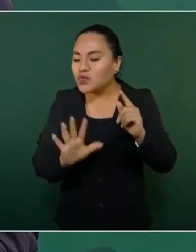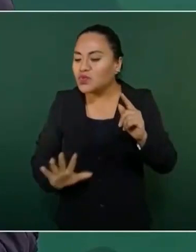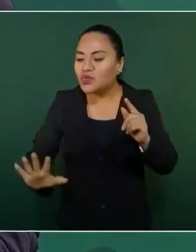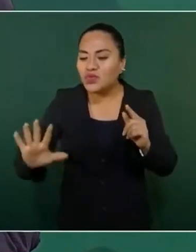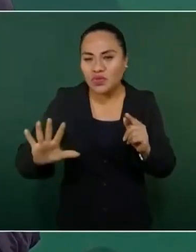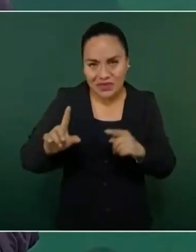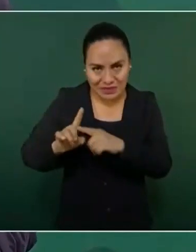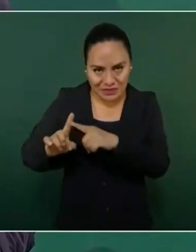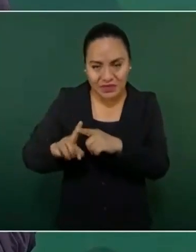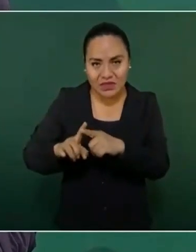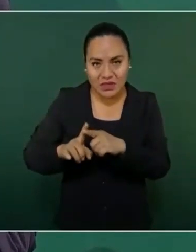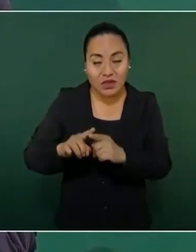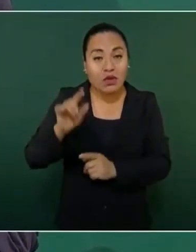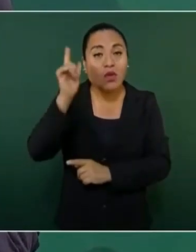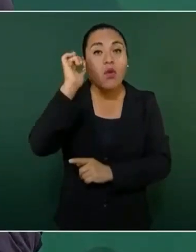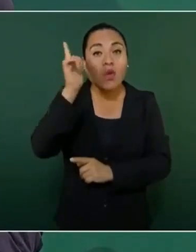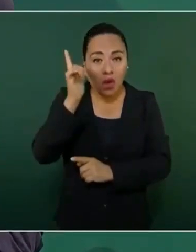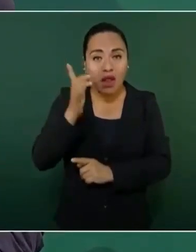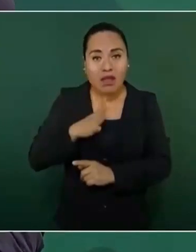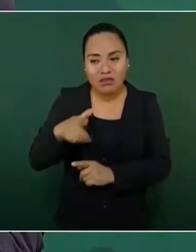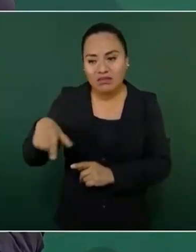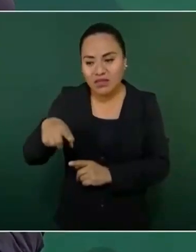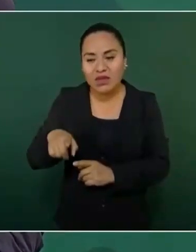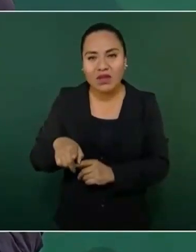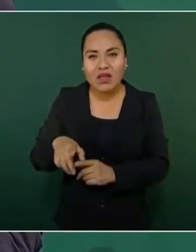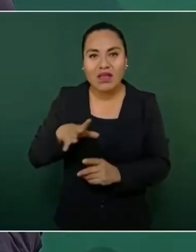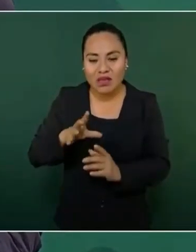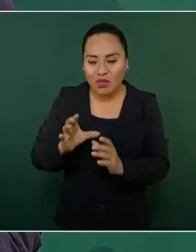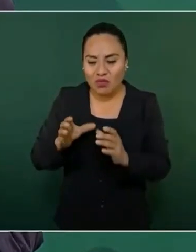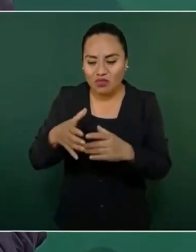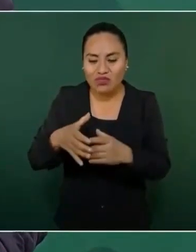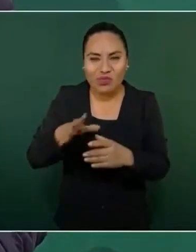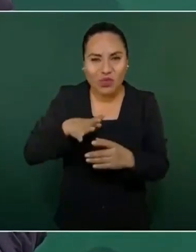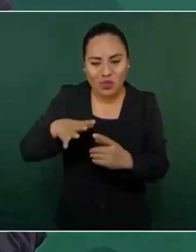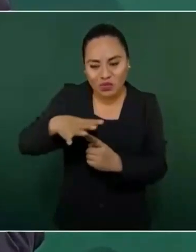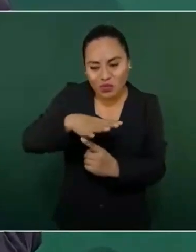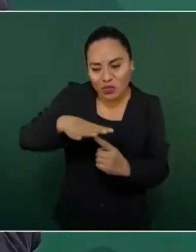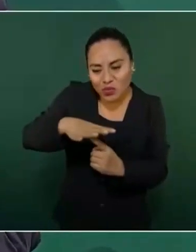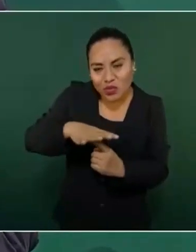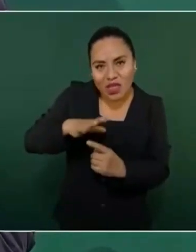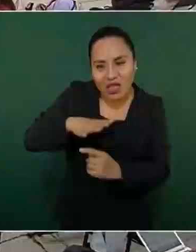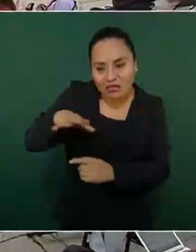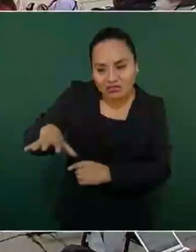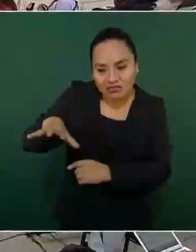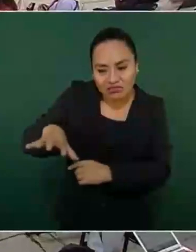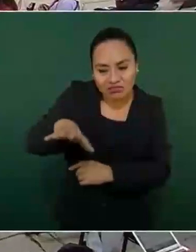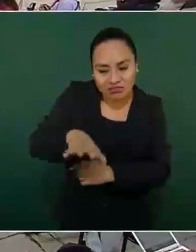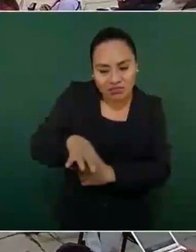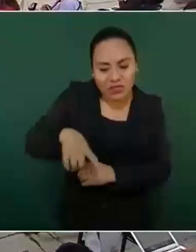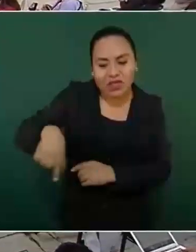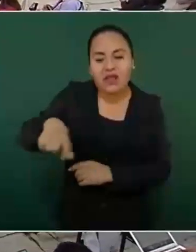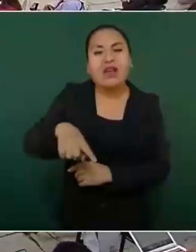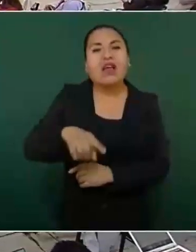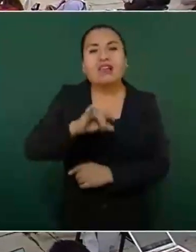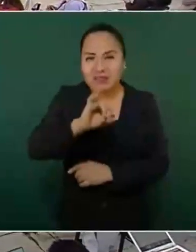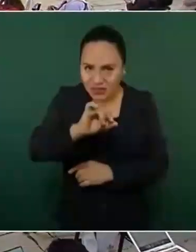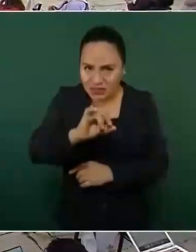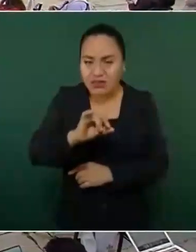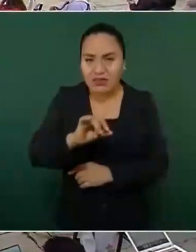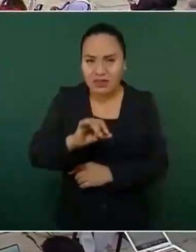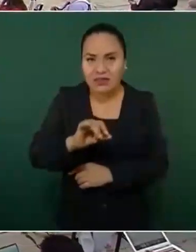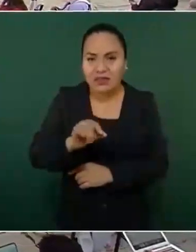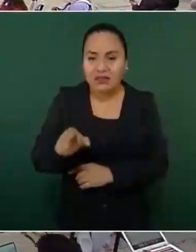que convenzan a los que se oponen, que no es